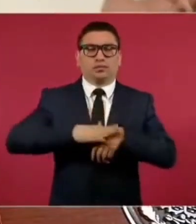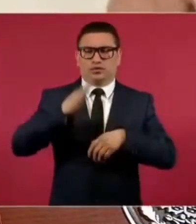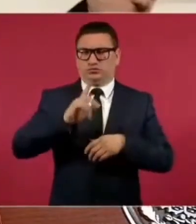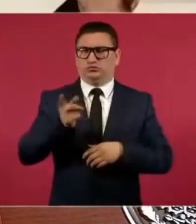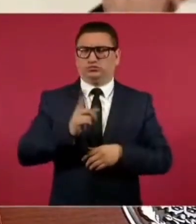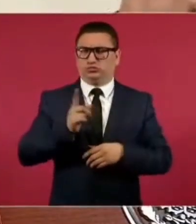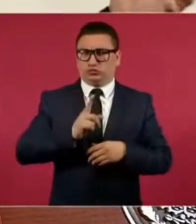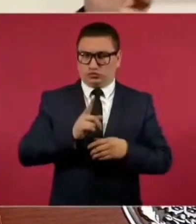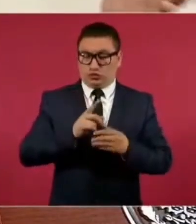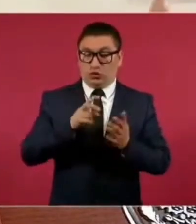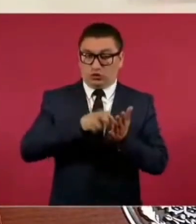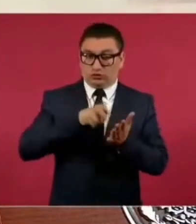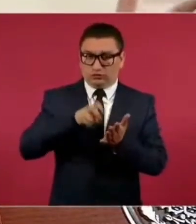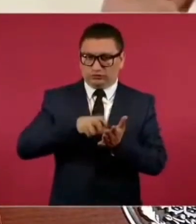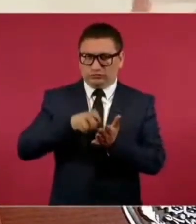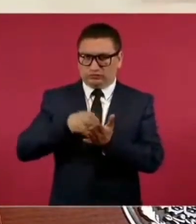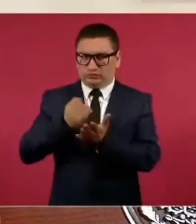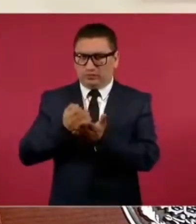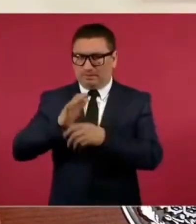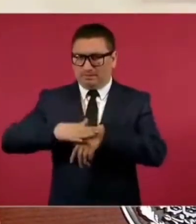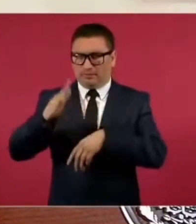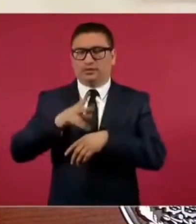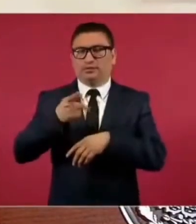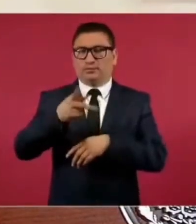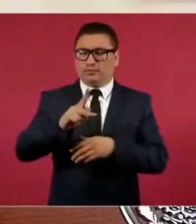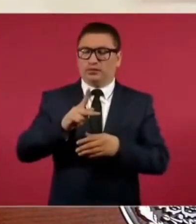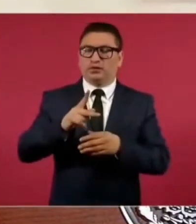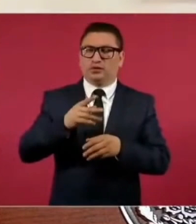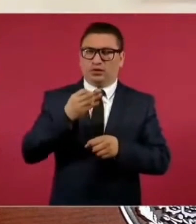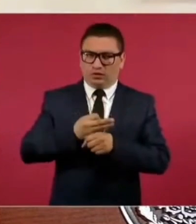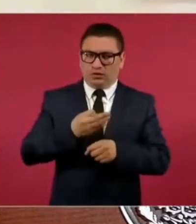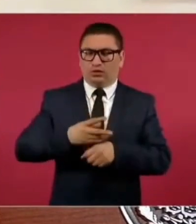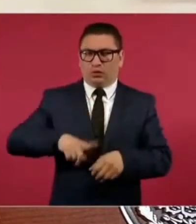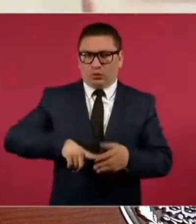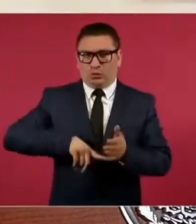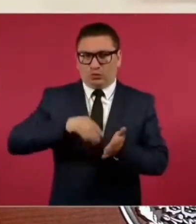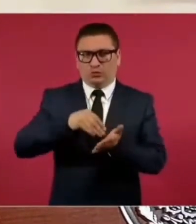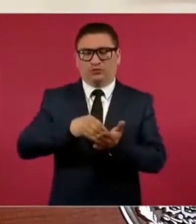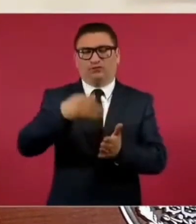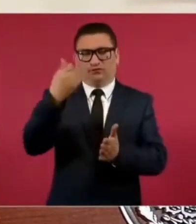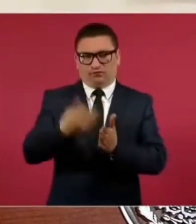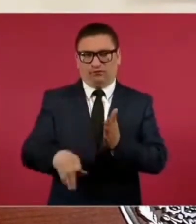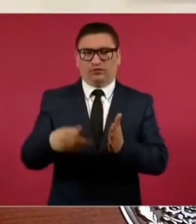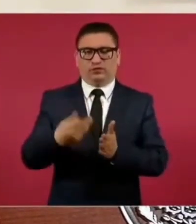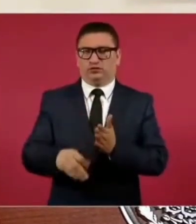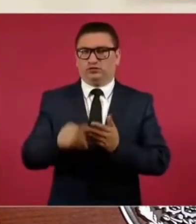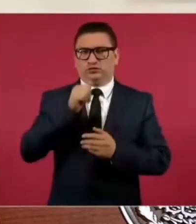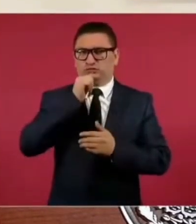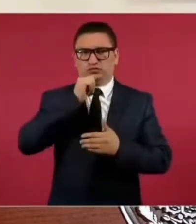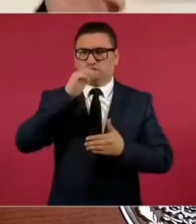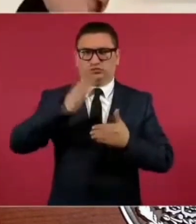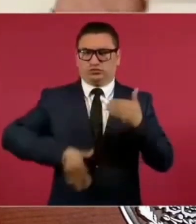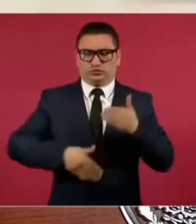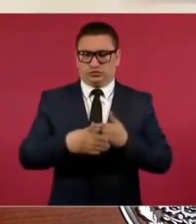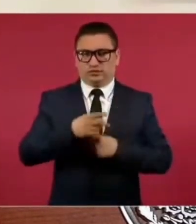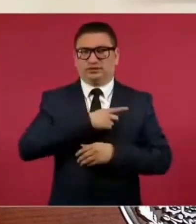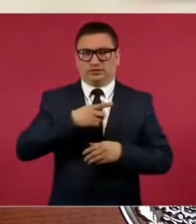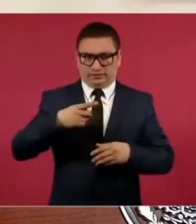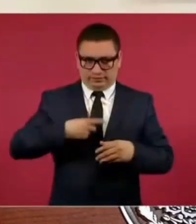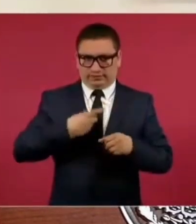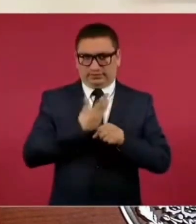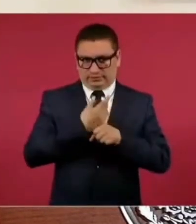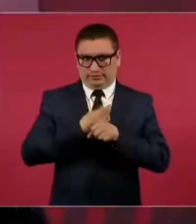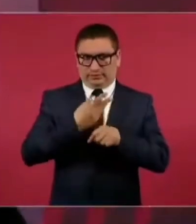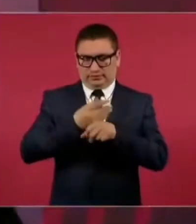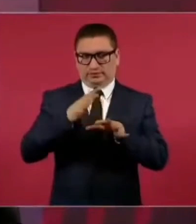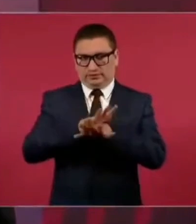reforma fiscal, si todavía no terminamos de hacer todos los